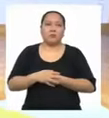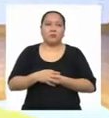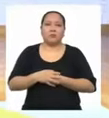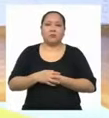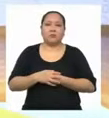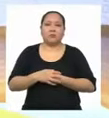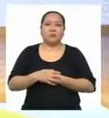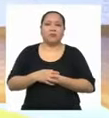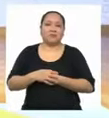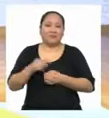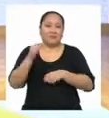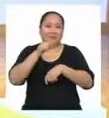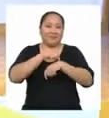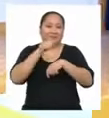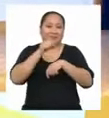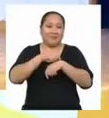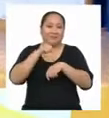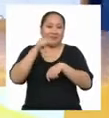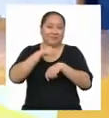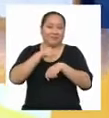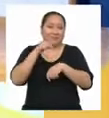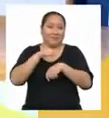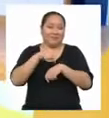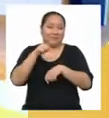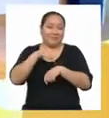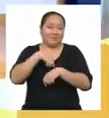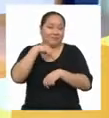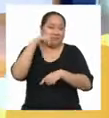Ronda De